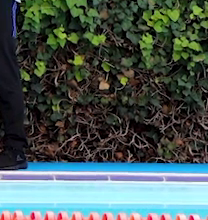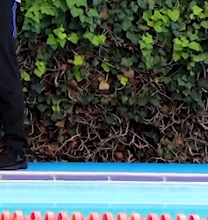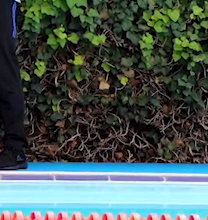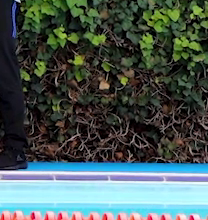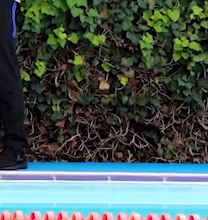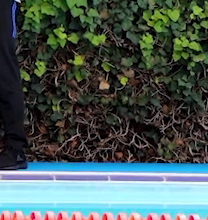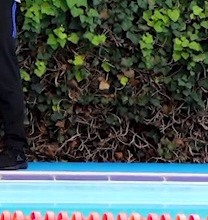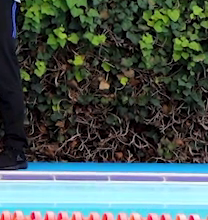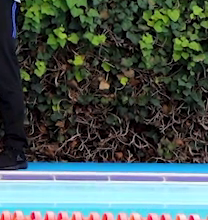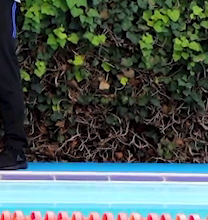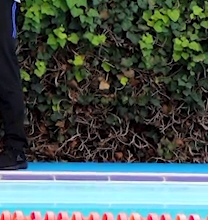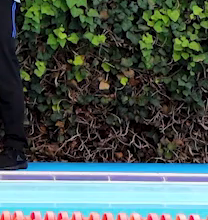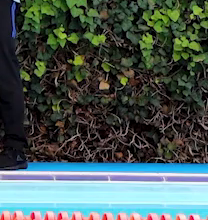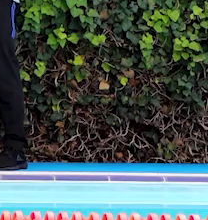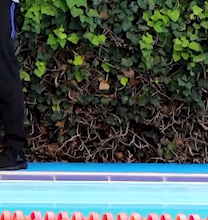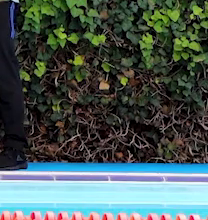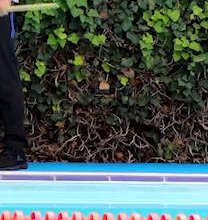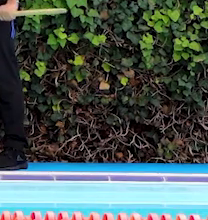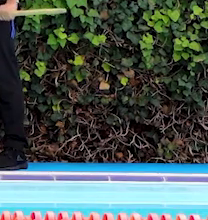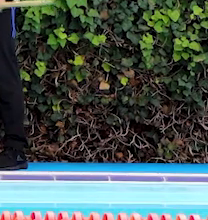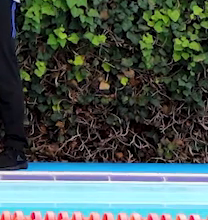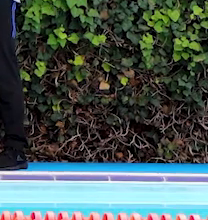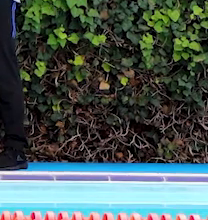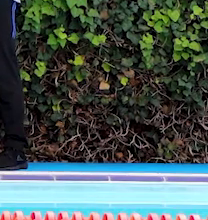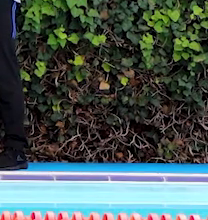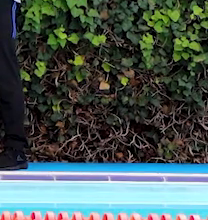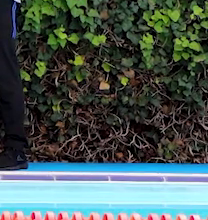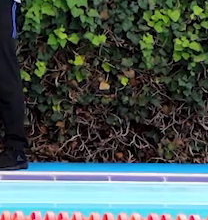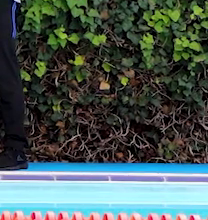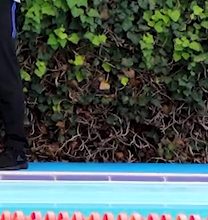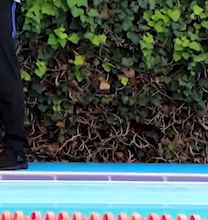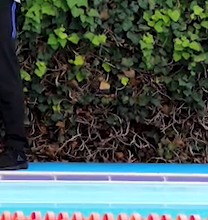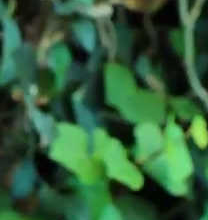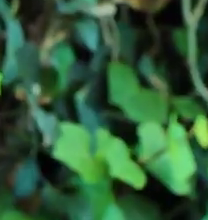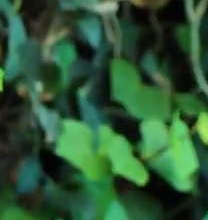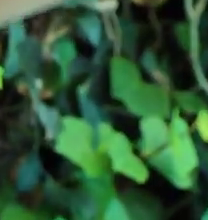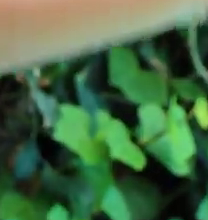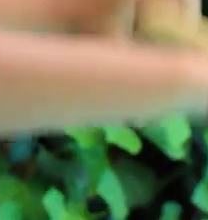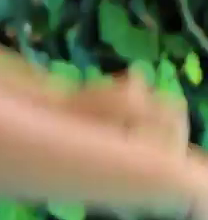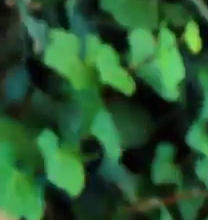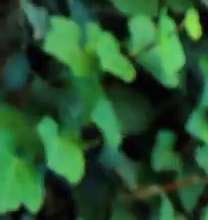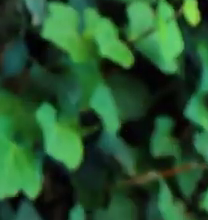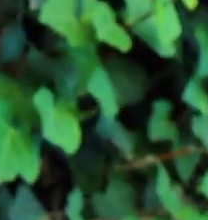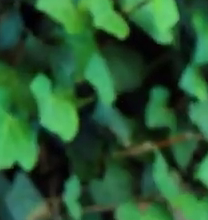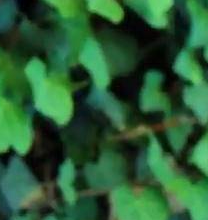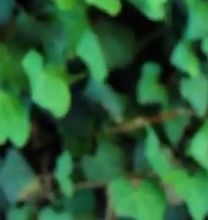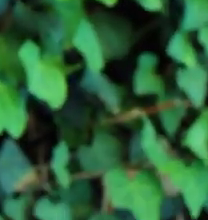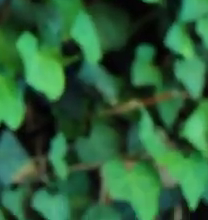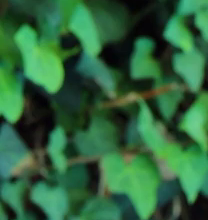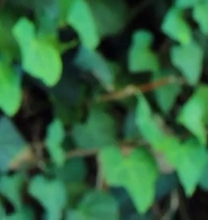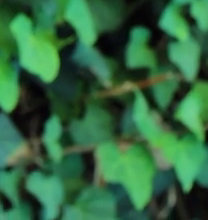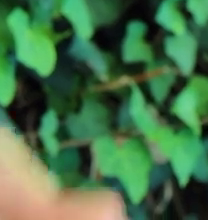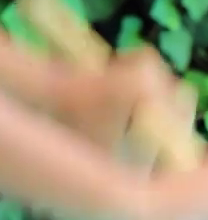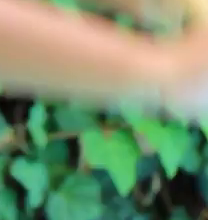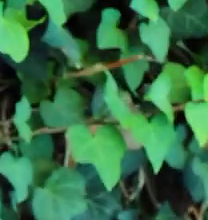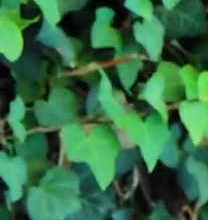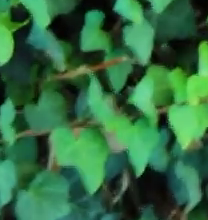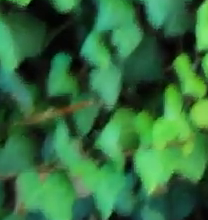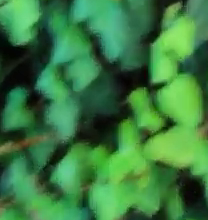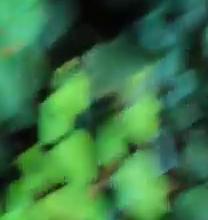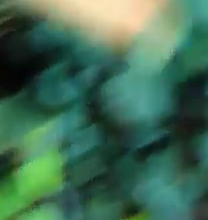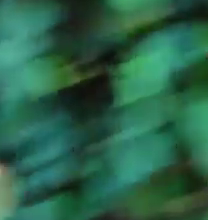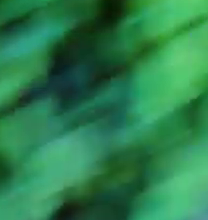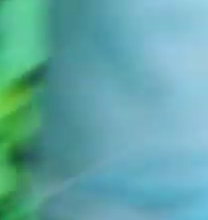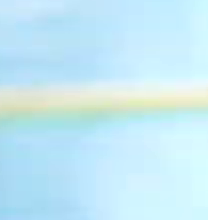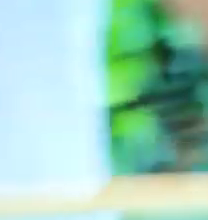Espalda derecha, bajamos. Que no rebase el palo a la altura de nuestra barbilla.